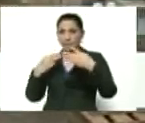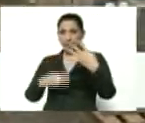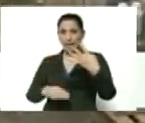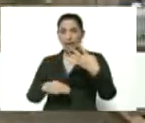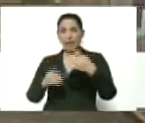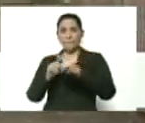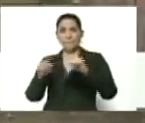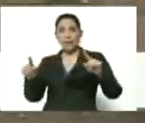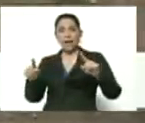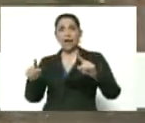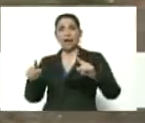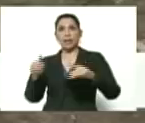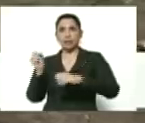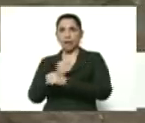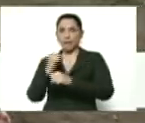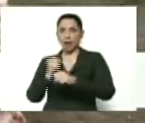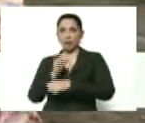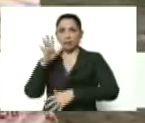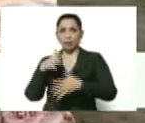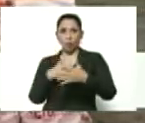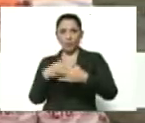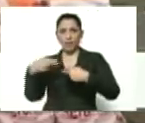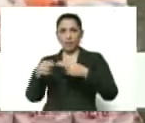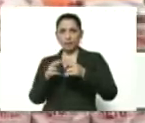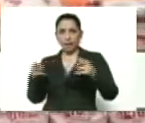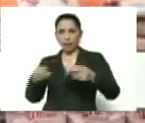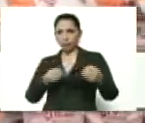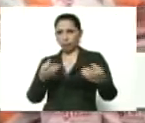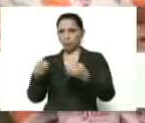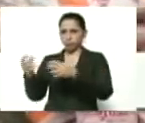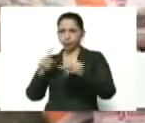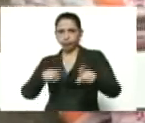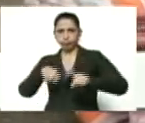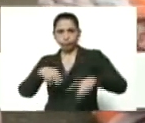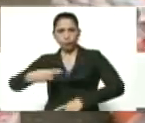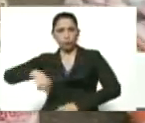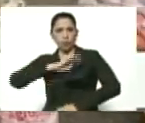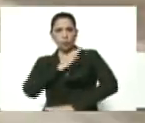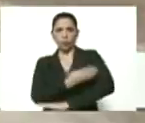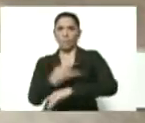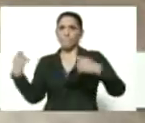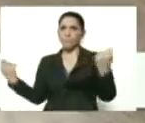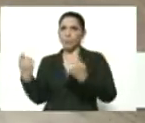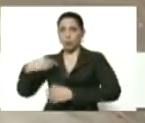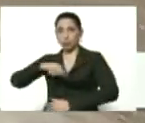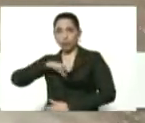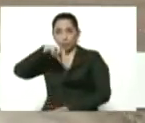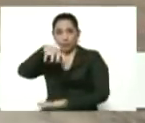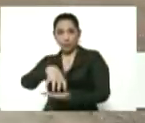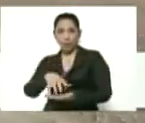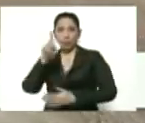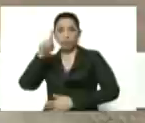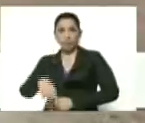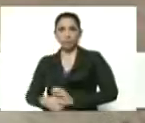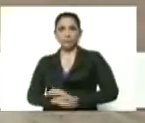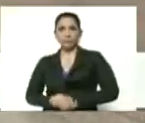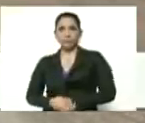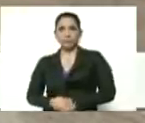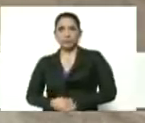.000 hectáreas, dirigidos a nuestros campesinos, y a nuestro poder popular en nuestro estado. Y además,